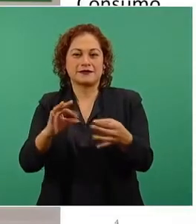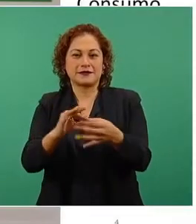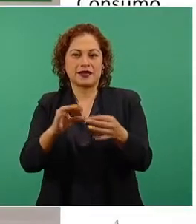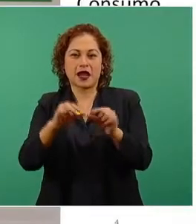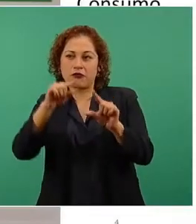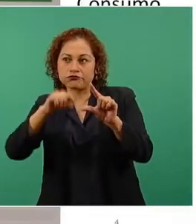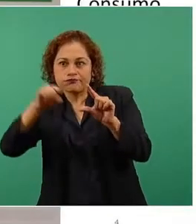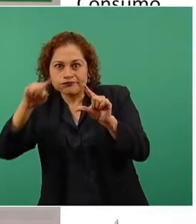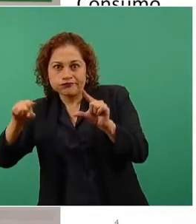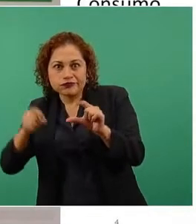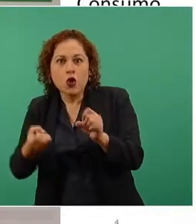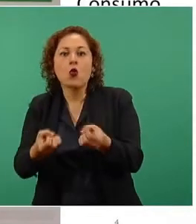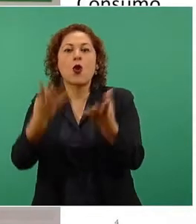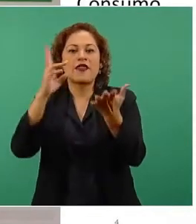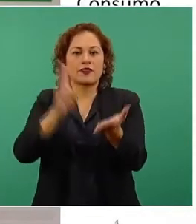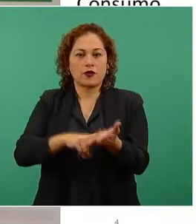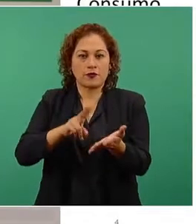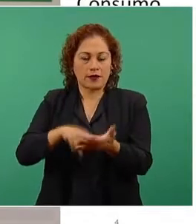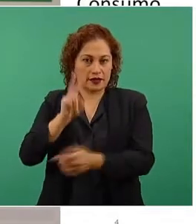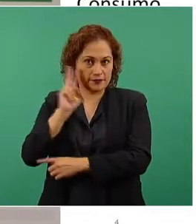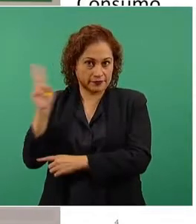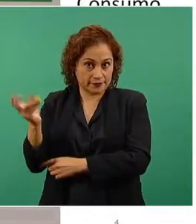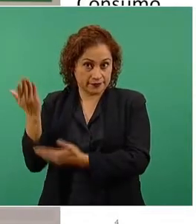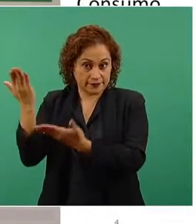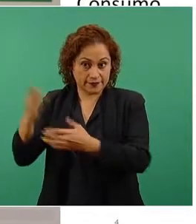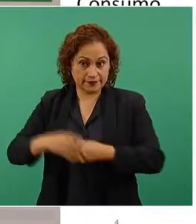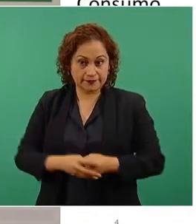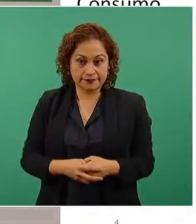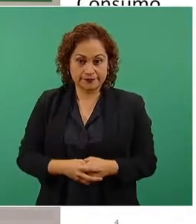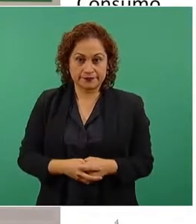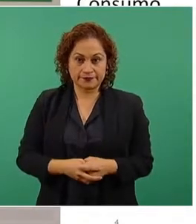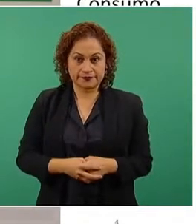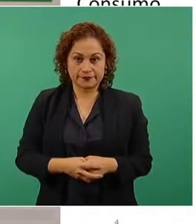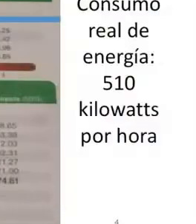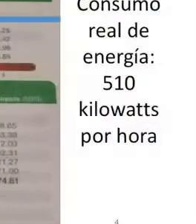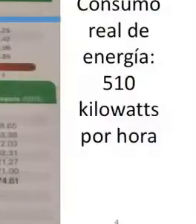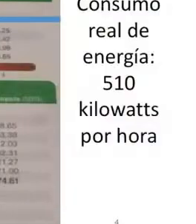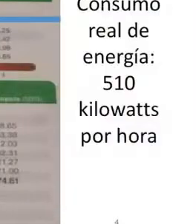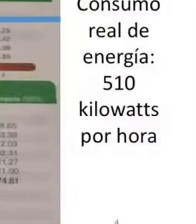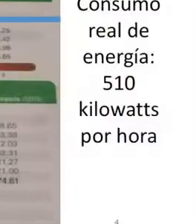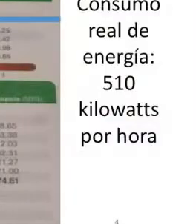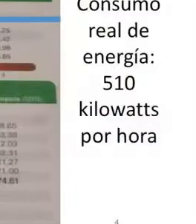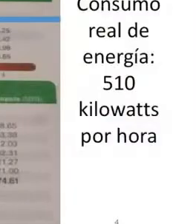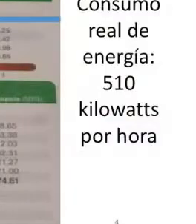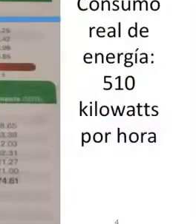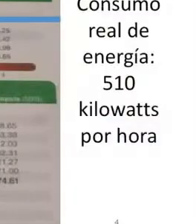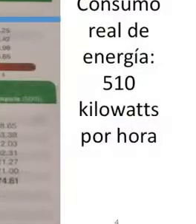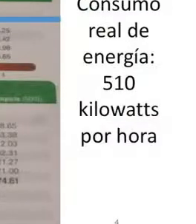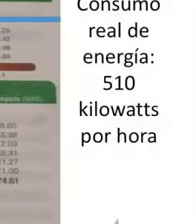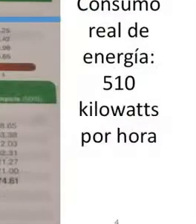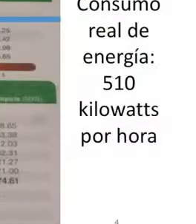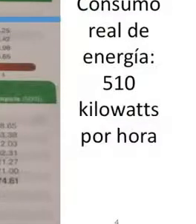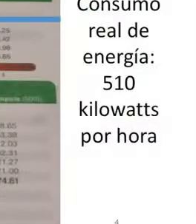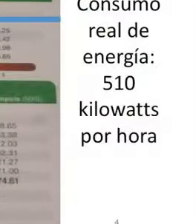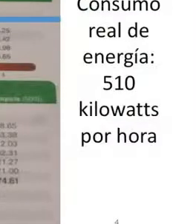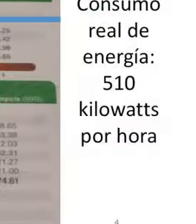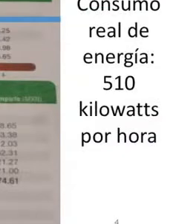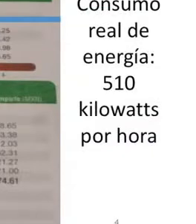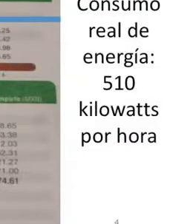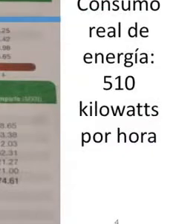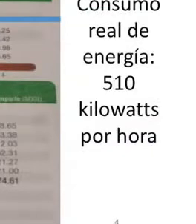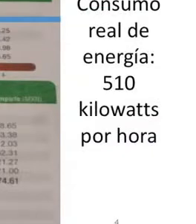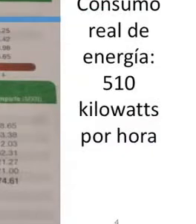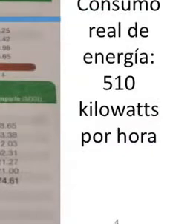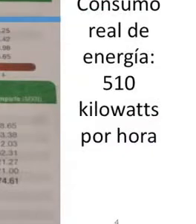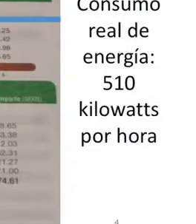un ejemplo de ellos. Entonces, nosotros tenemos en este ejemplo el total a pagar de este hogar, son mil 174